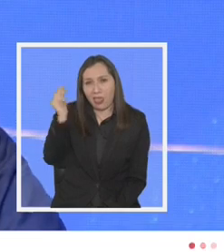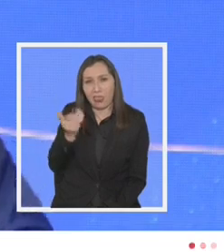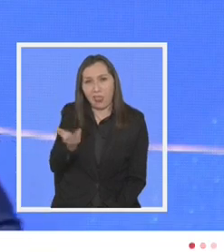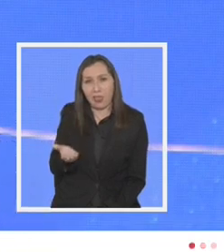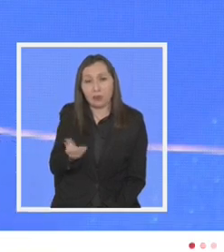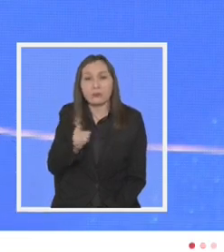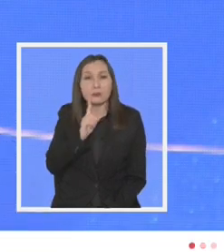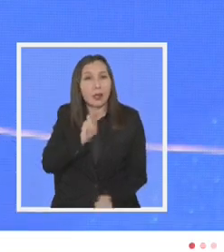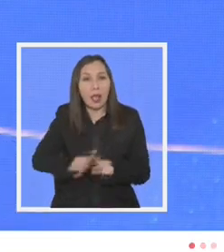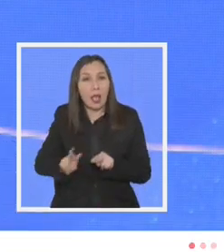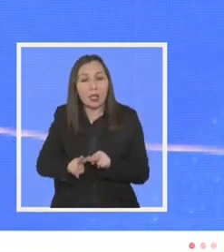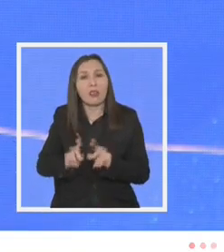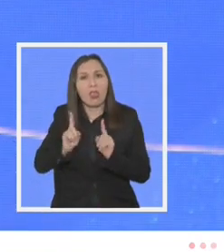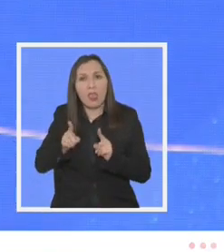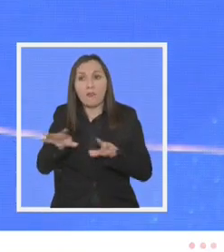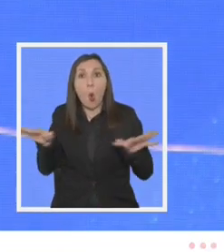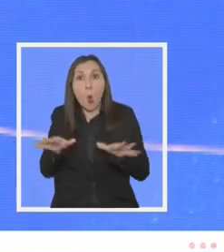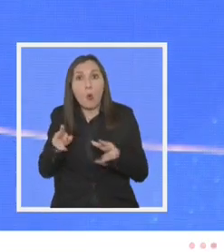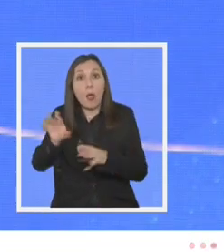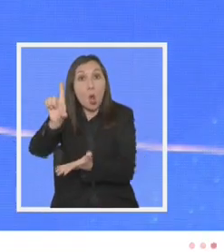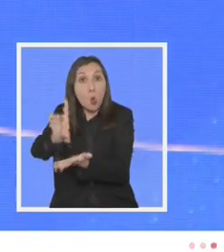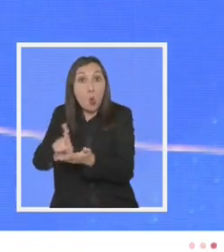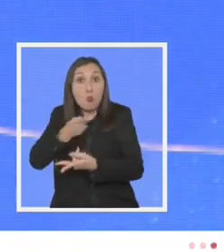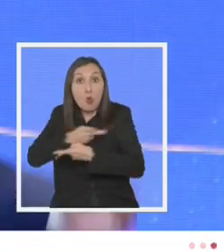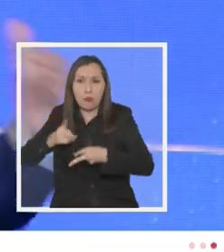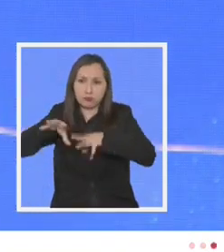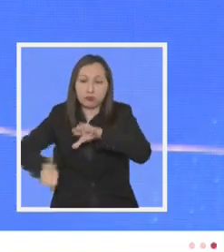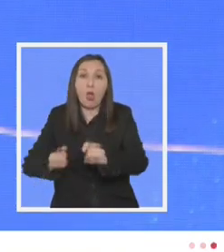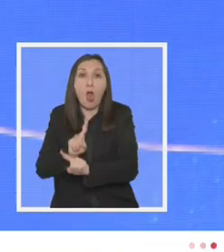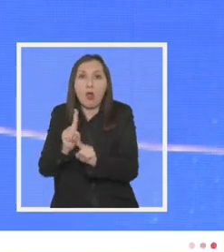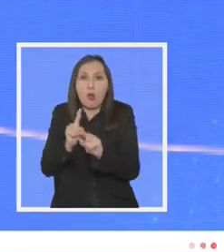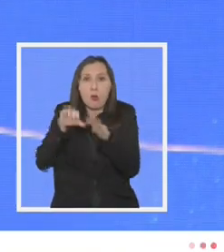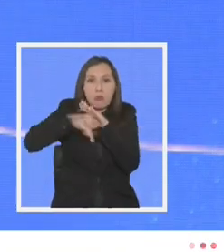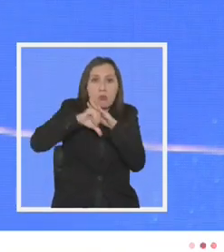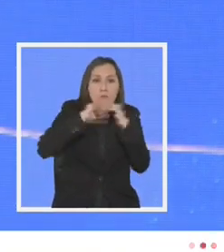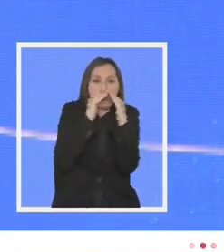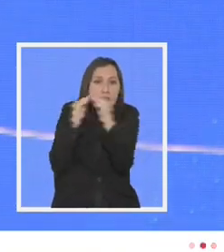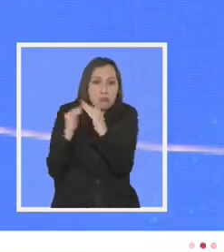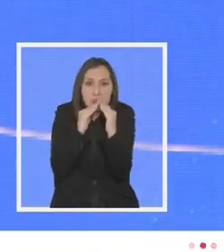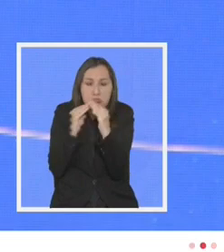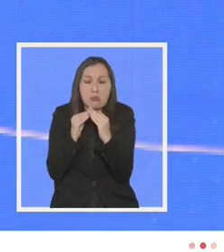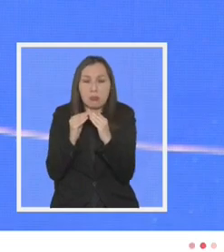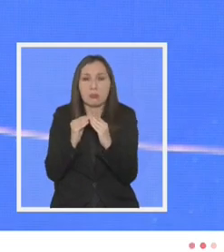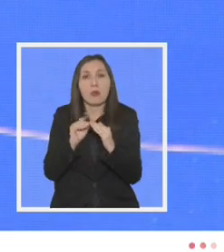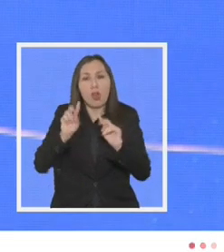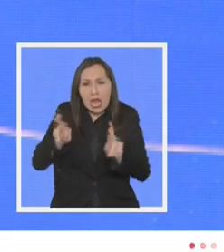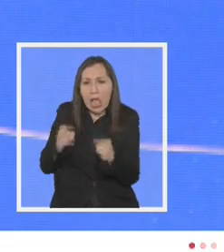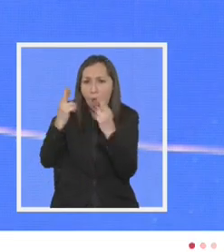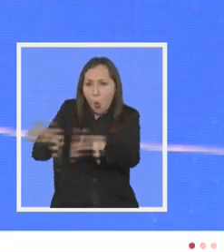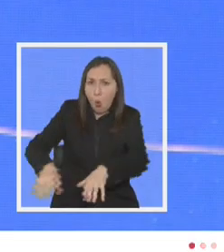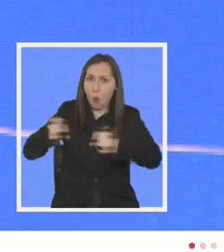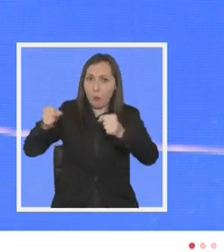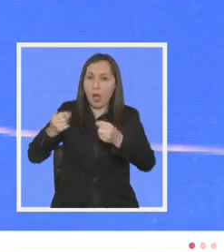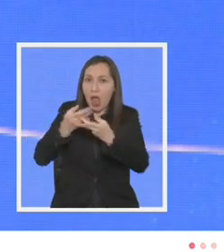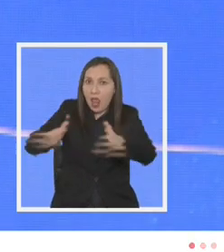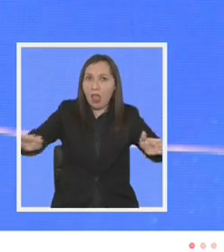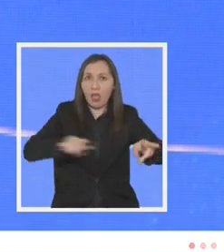porque lo que tenemos que hacer es ocupar los espacios públicos no encerrarnos en nuestras casas tenemos que recuperarlos